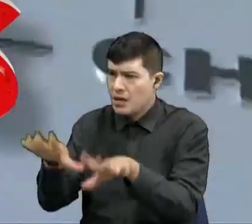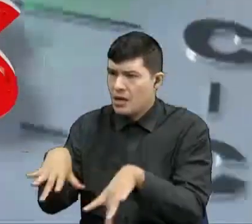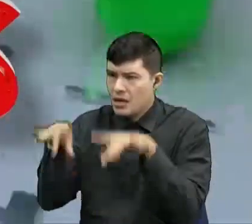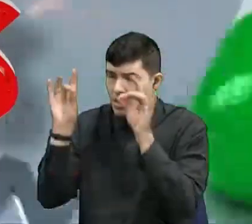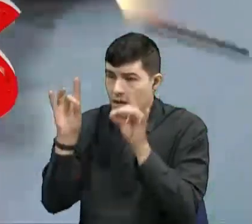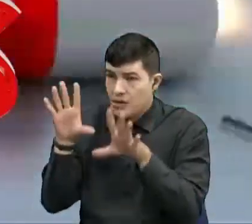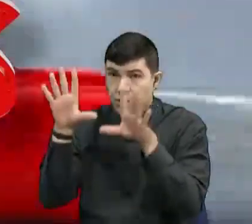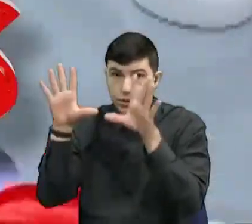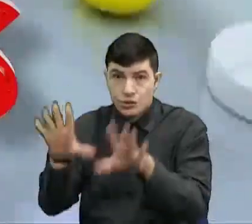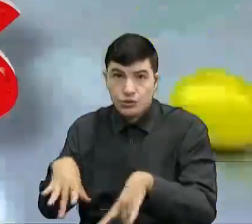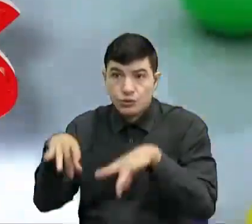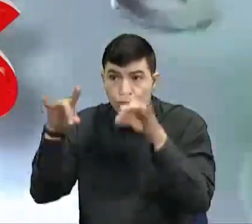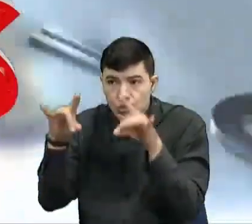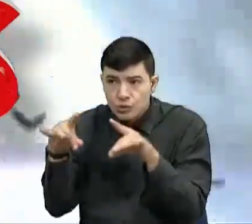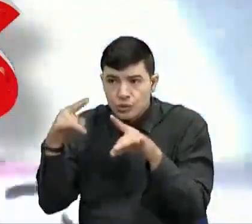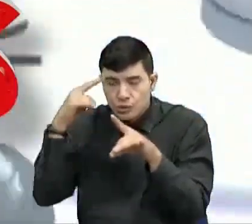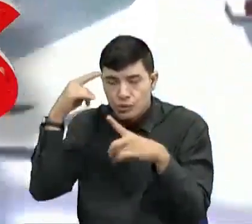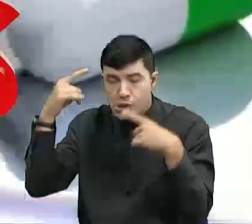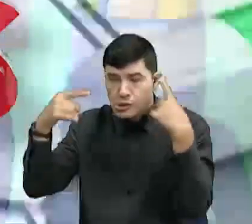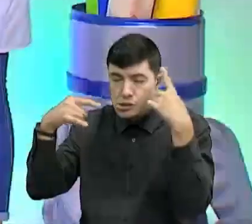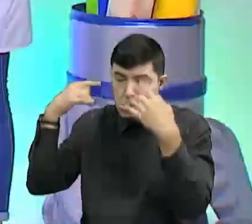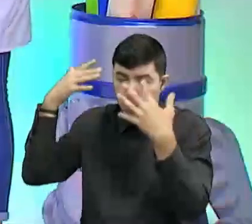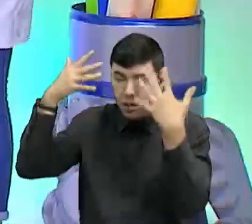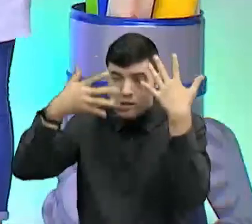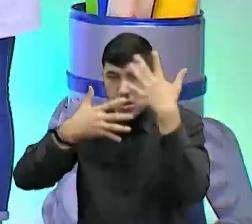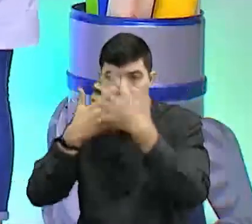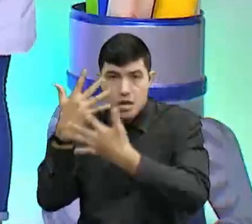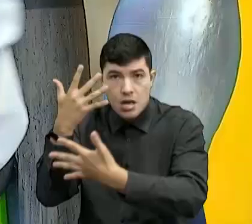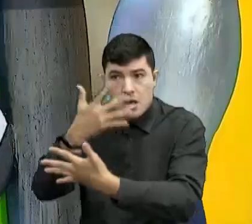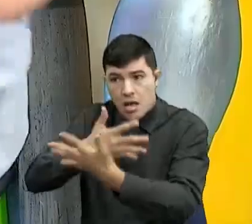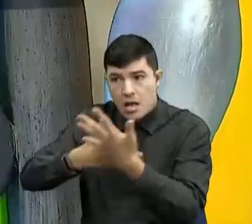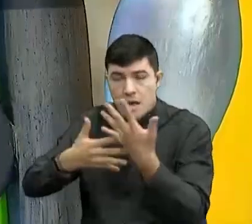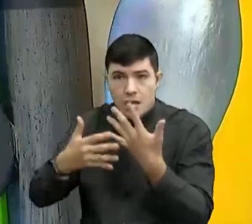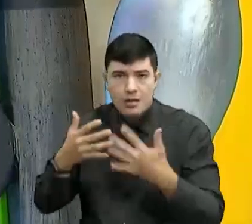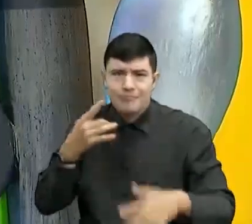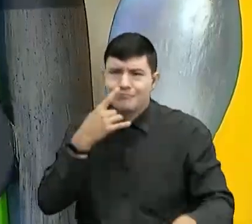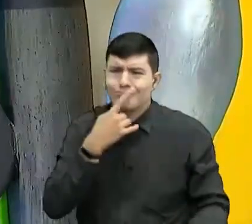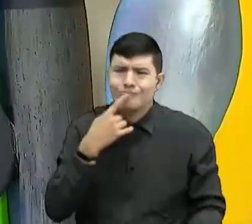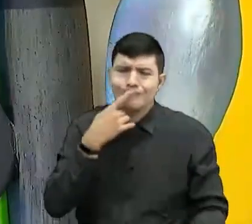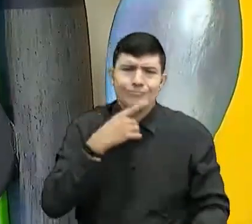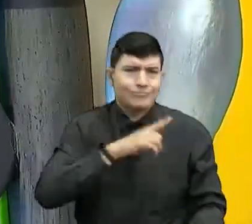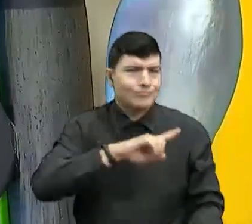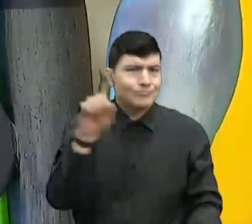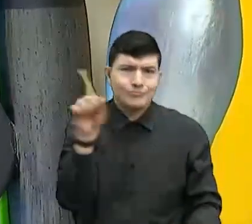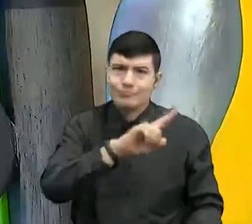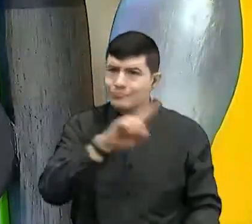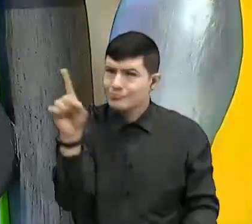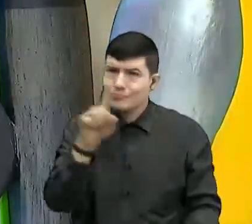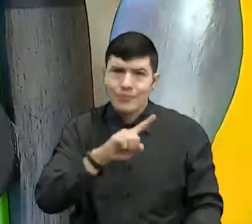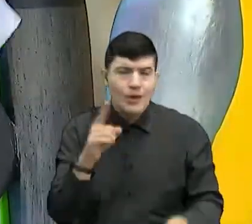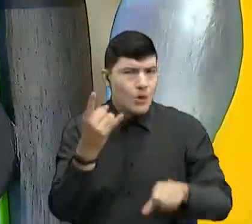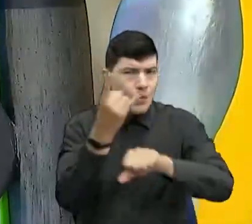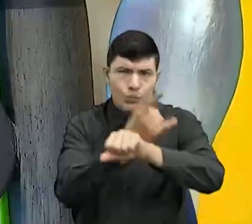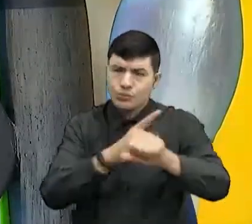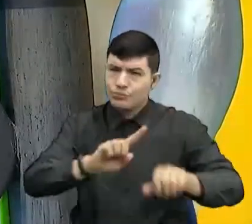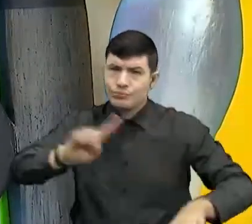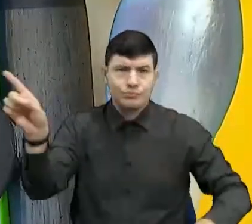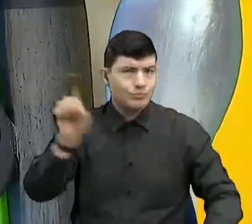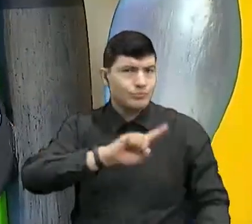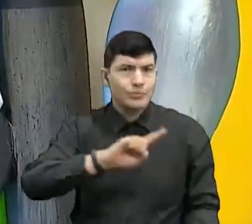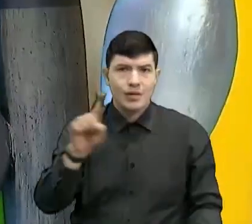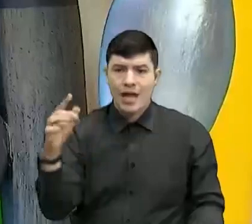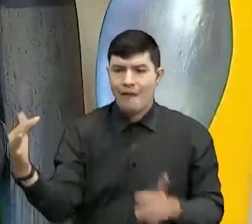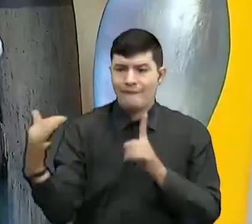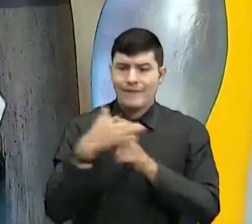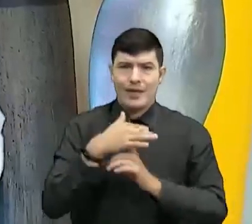sustancias psicoactivas. Ajá. Sustancias psicoactivas. no hay que probar, que no hay que utilizar porque nos vamos a